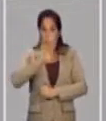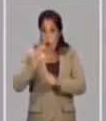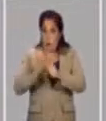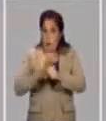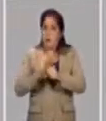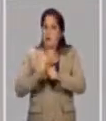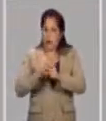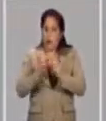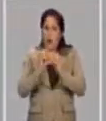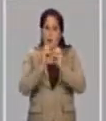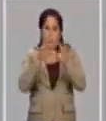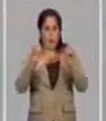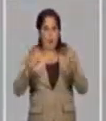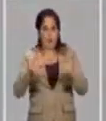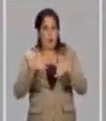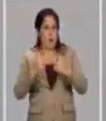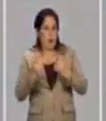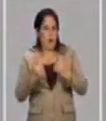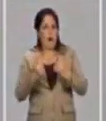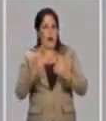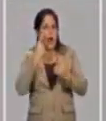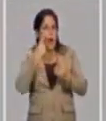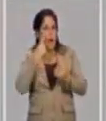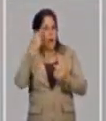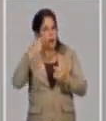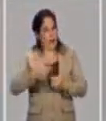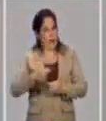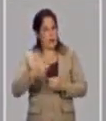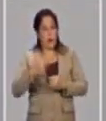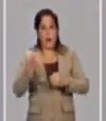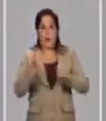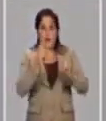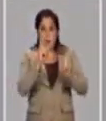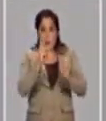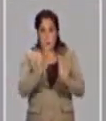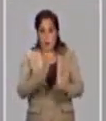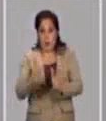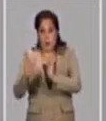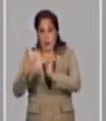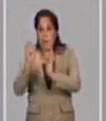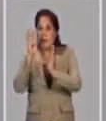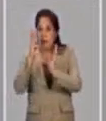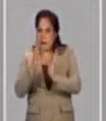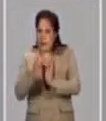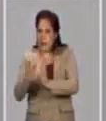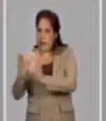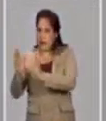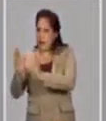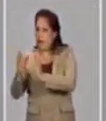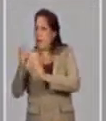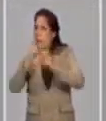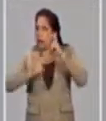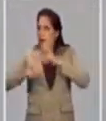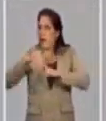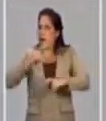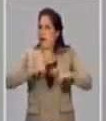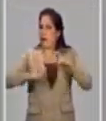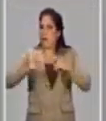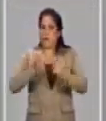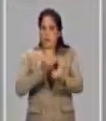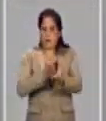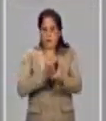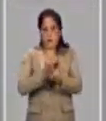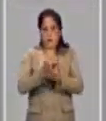y bueno, ya empiezan a aparecer. ¿Por qué? Porque se han ido tomando las decisiones del tránsito, pero de esos estudios